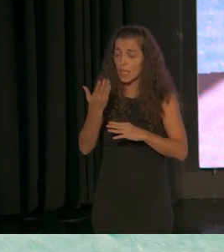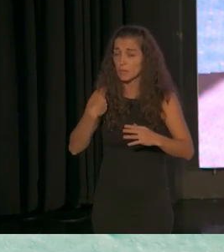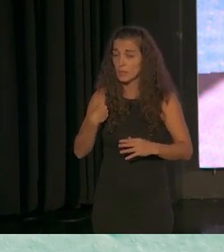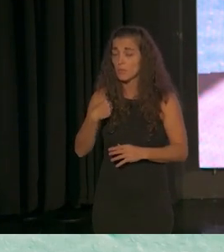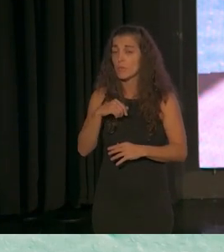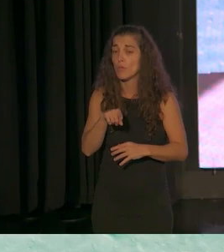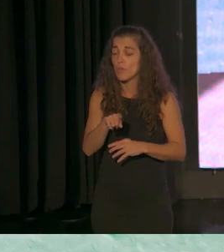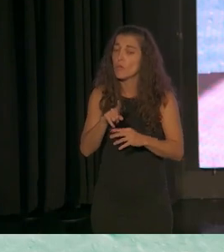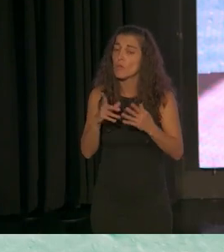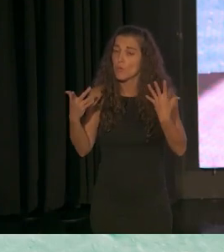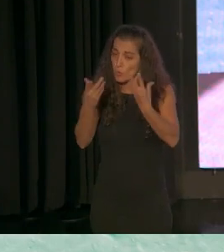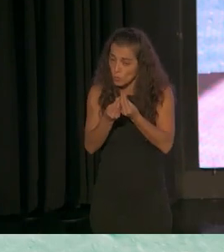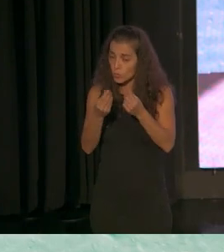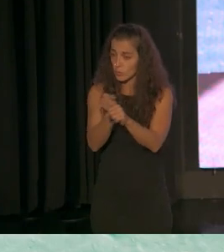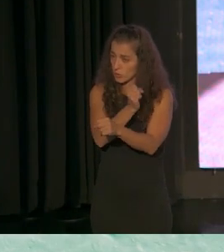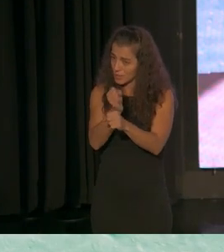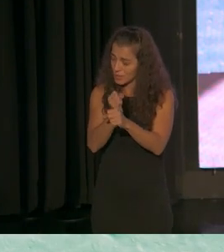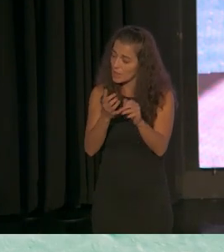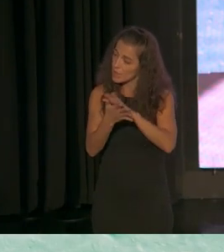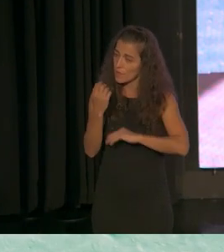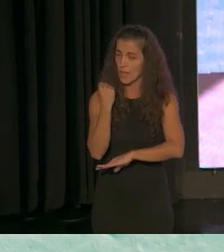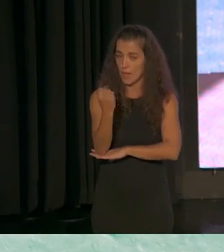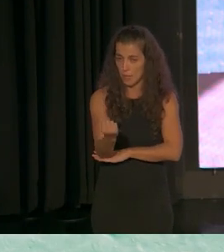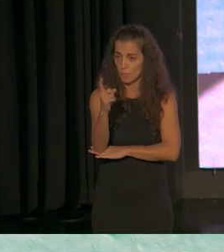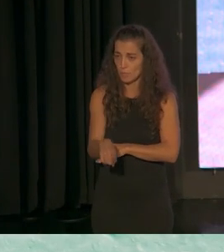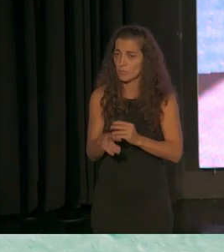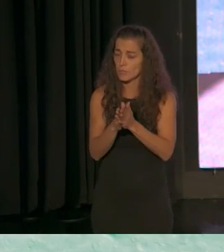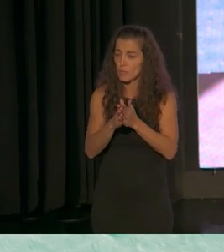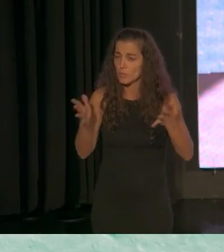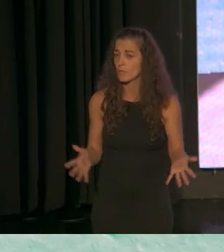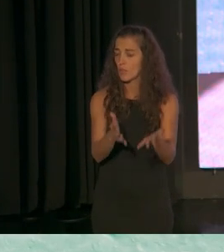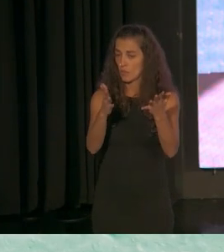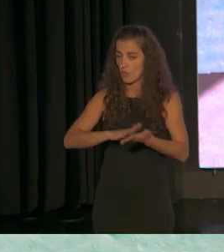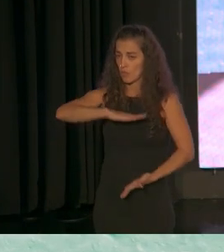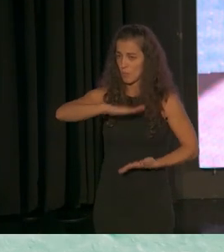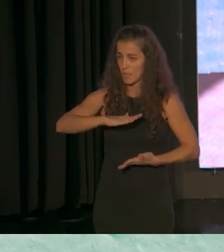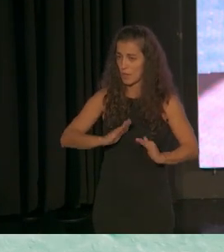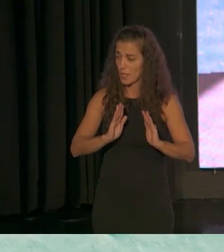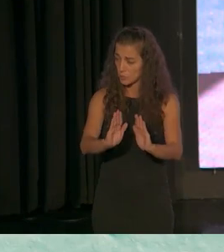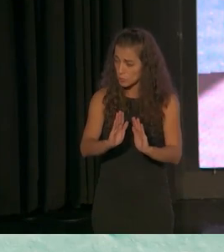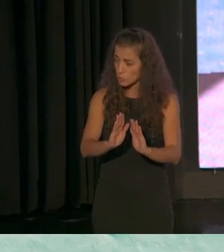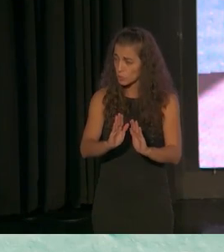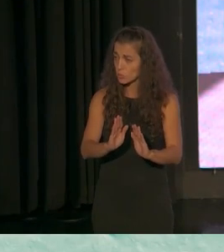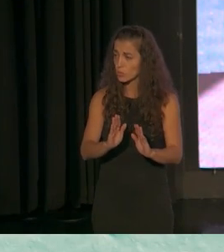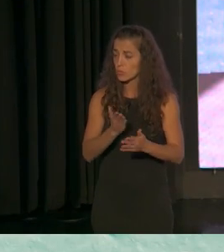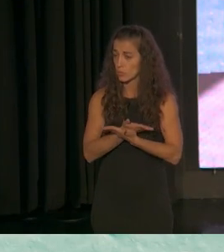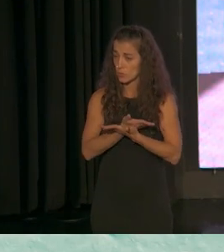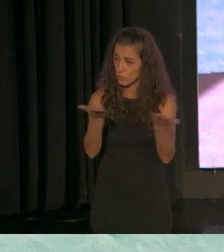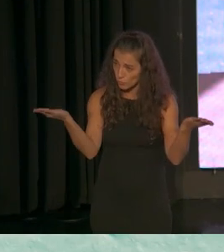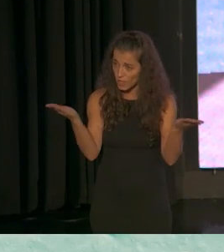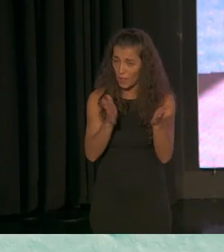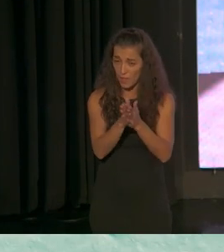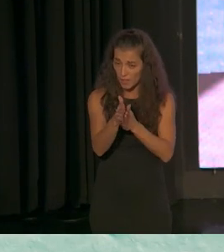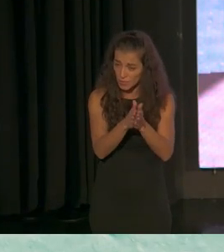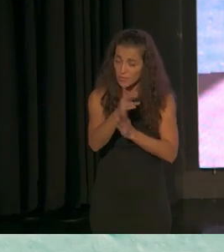familias significa brindar apoyo y promover también su competencia promover la confianza y